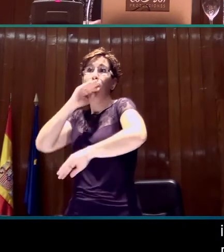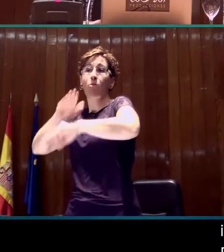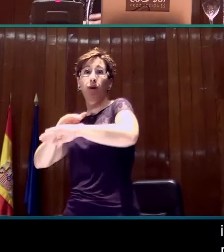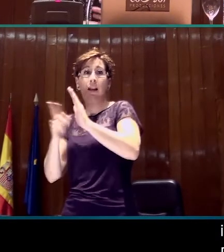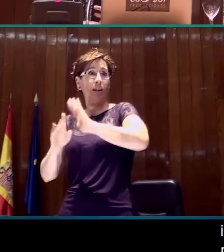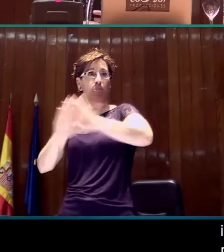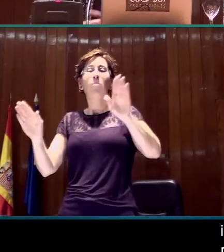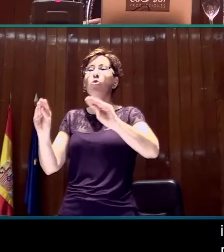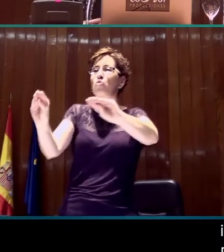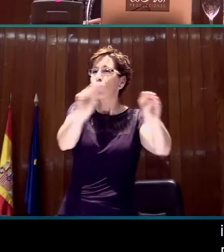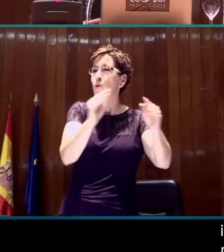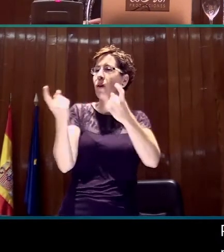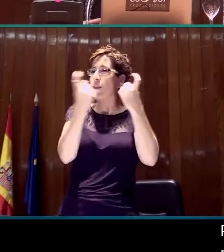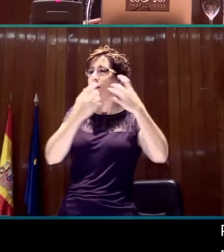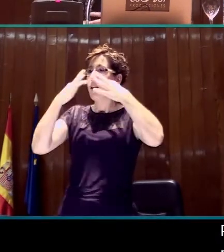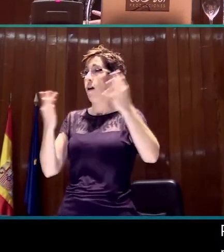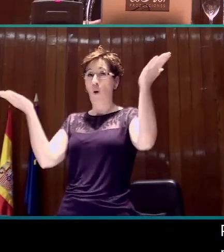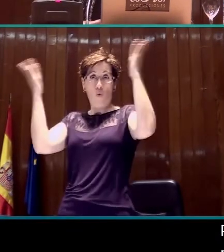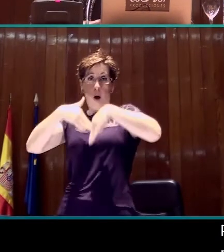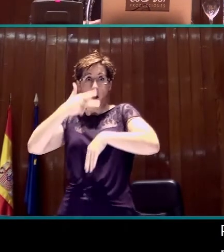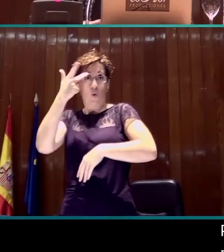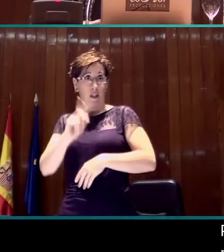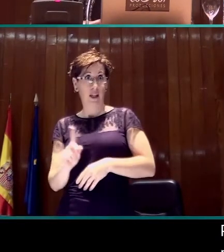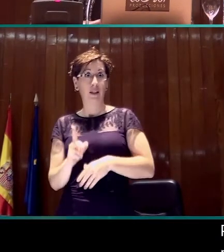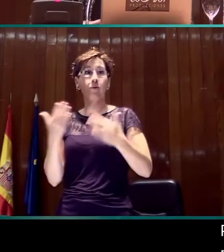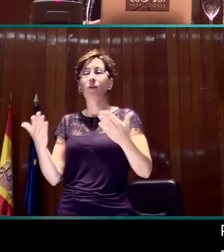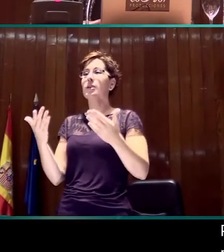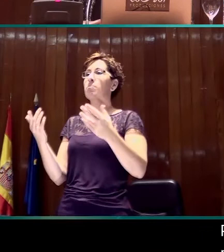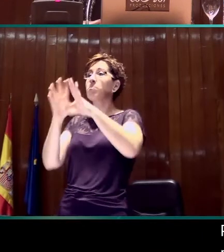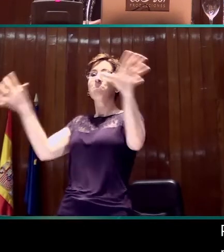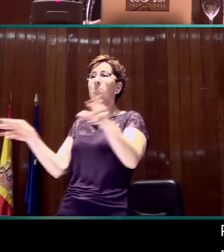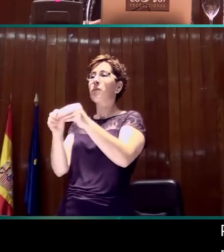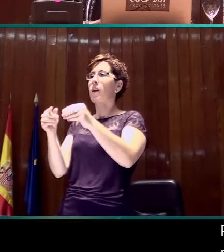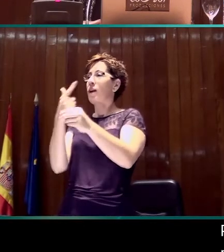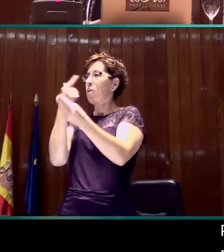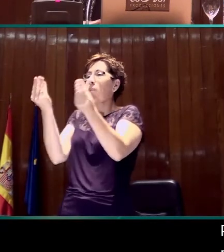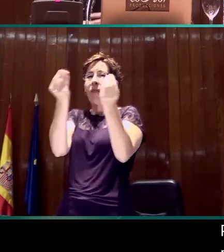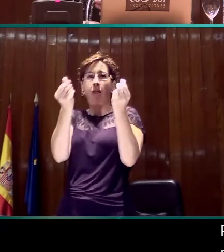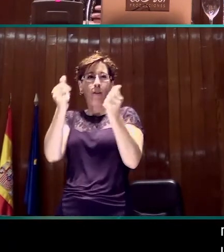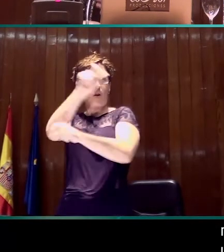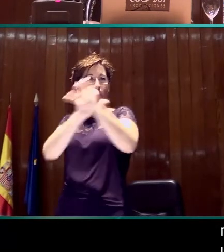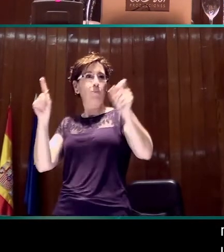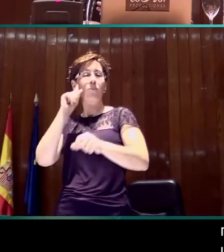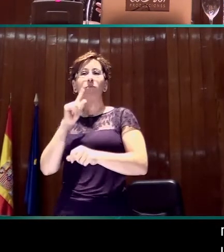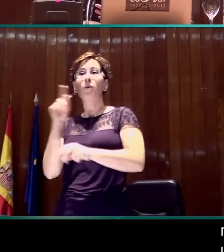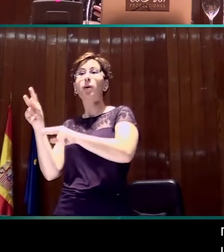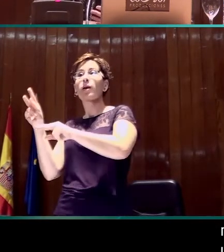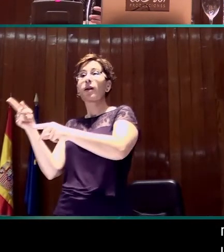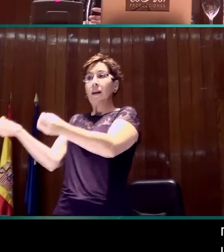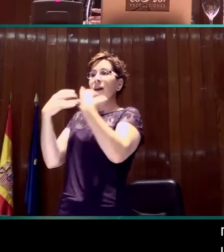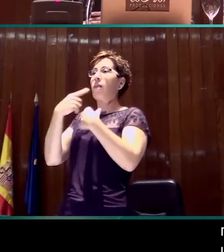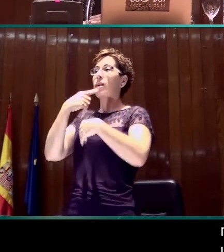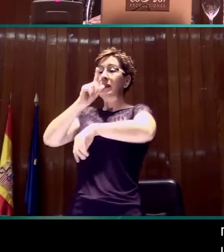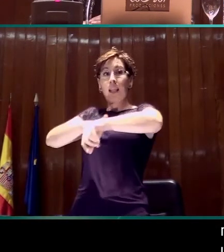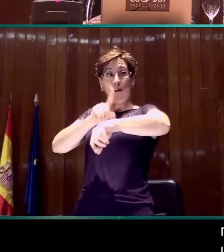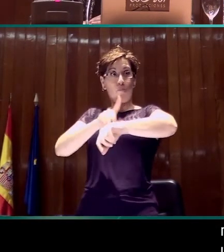Las percepciones de las personas sordas, por lo tanto, se dirigen principalmente hacia incrementar los espacios en televisión que